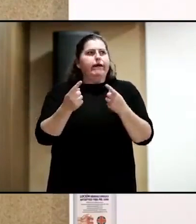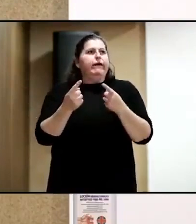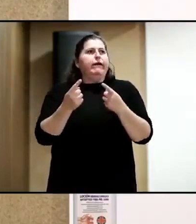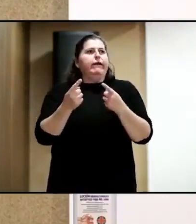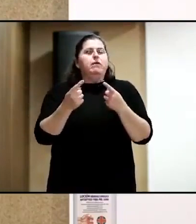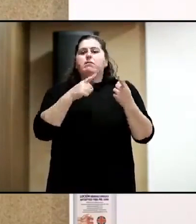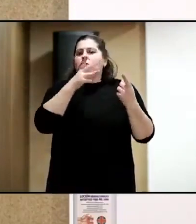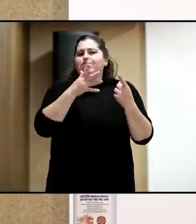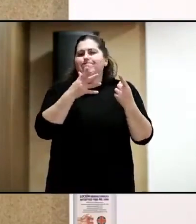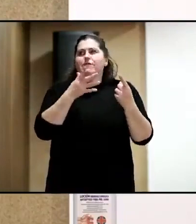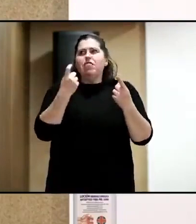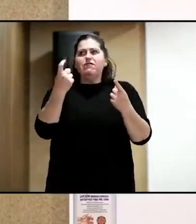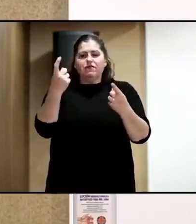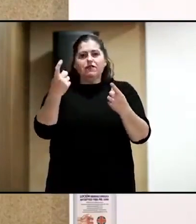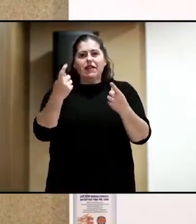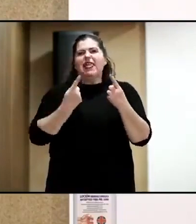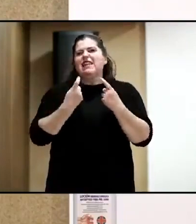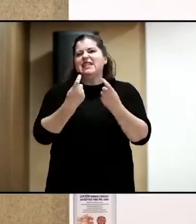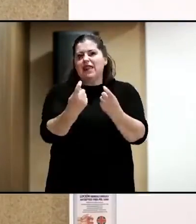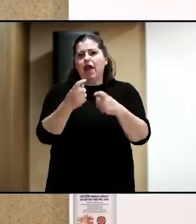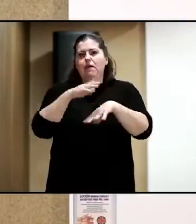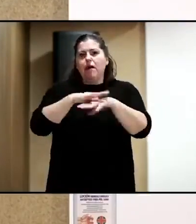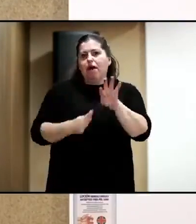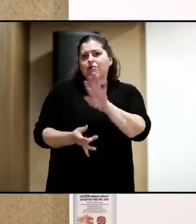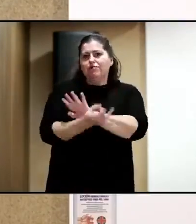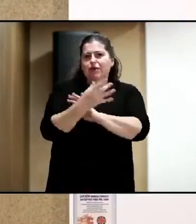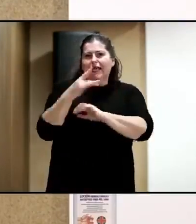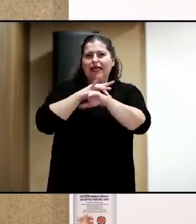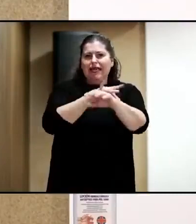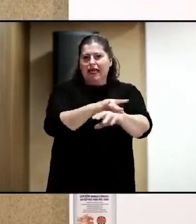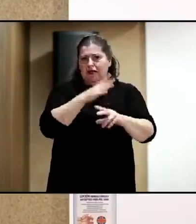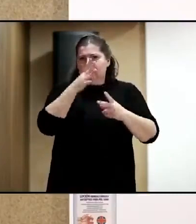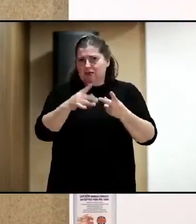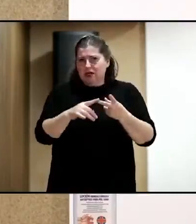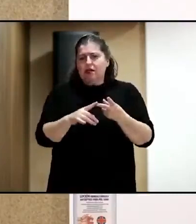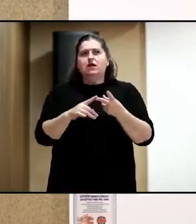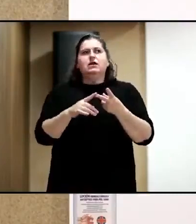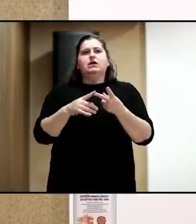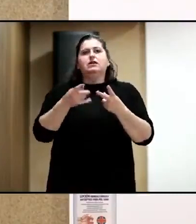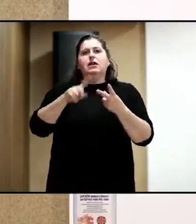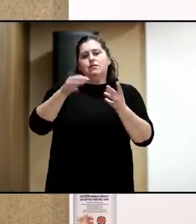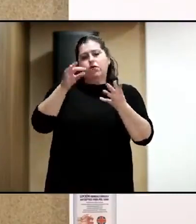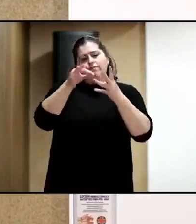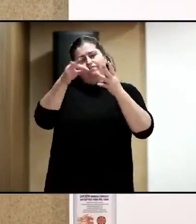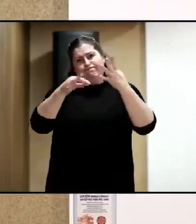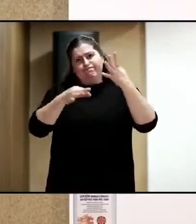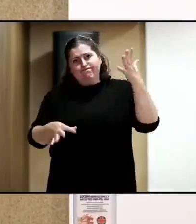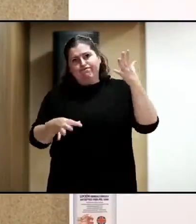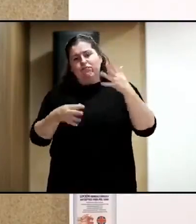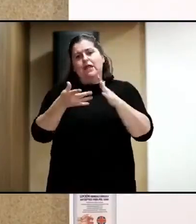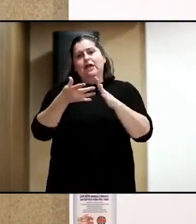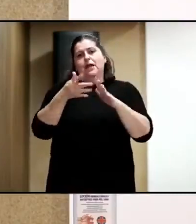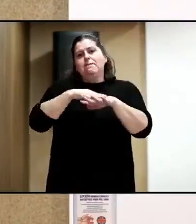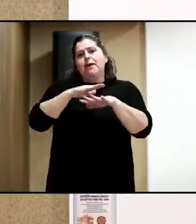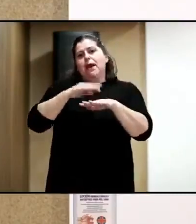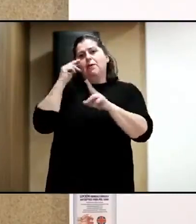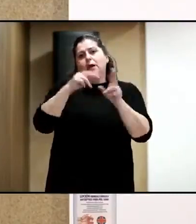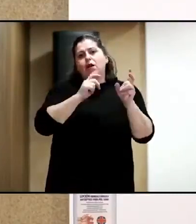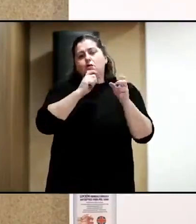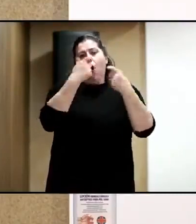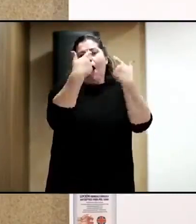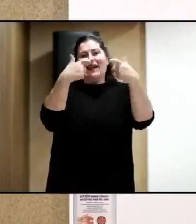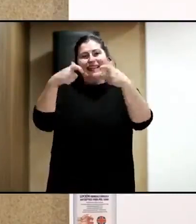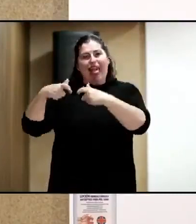o existía esa necesidad de desarrollar esta guía y un poco que veamos qué apartados